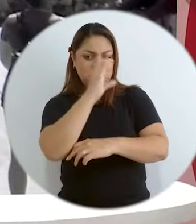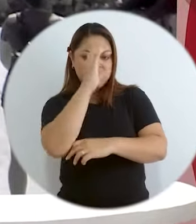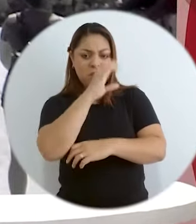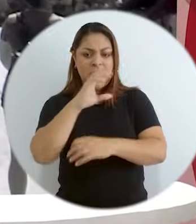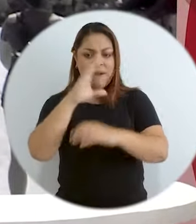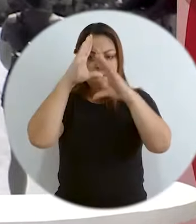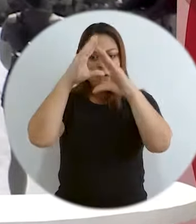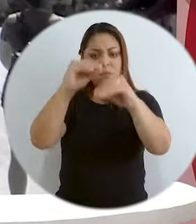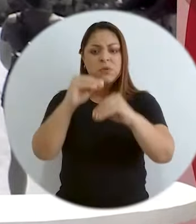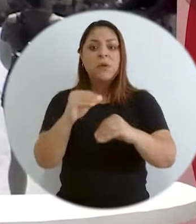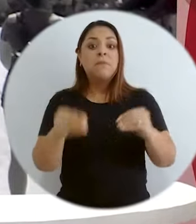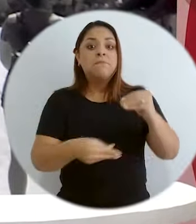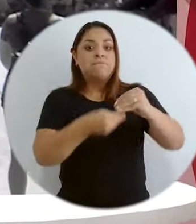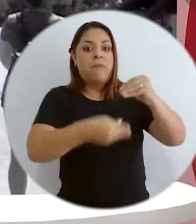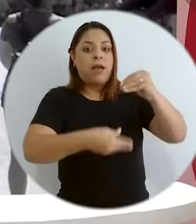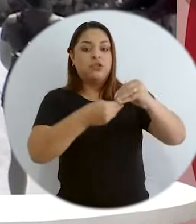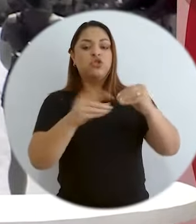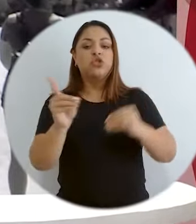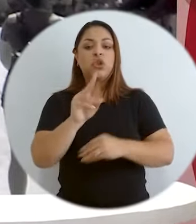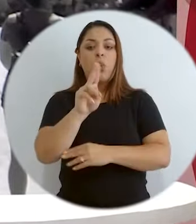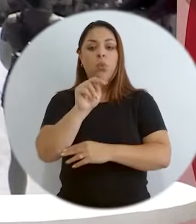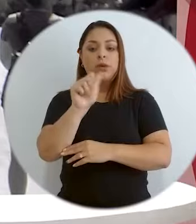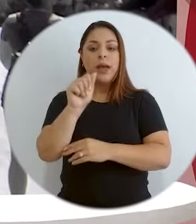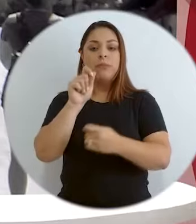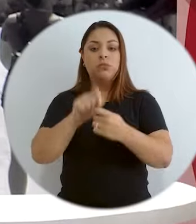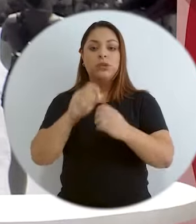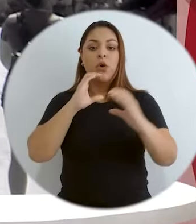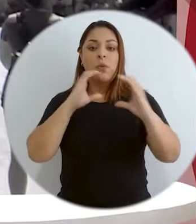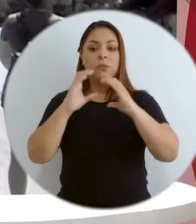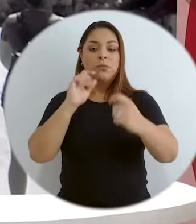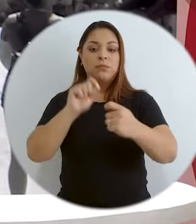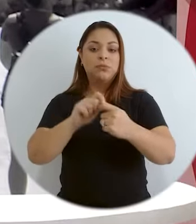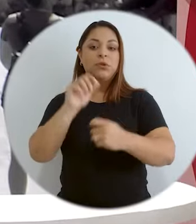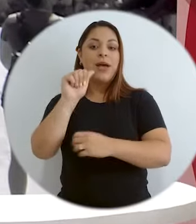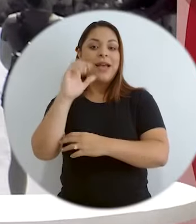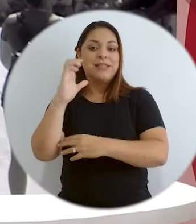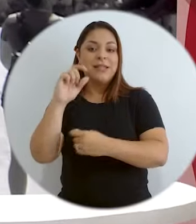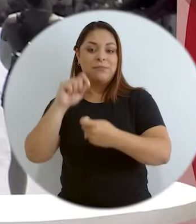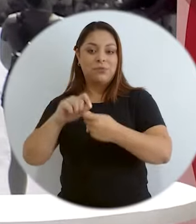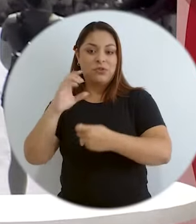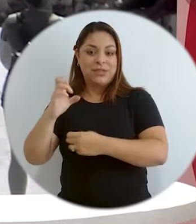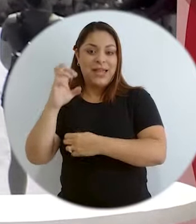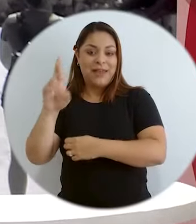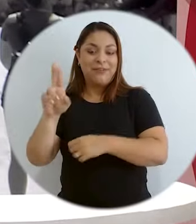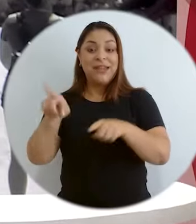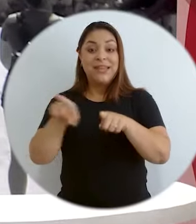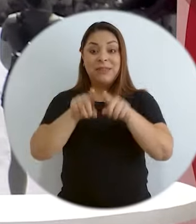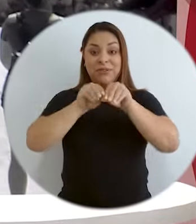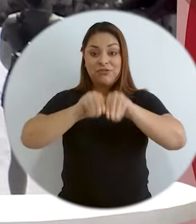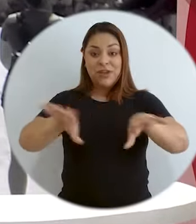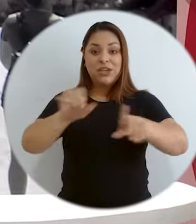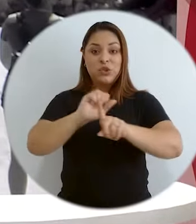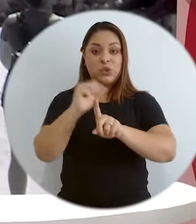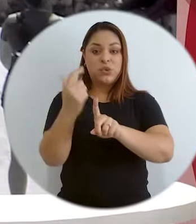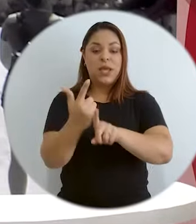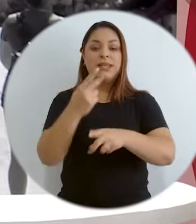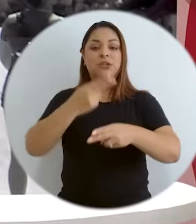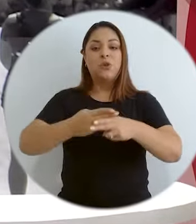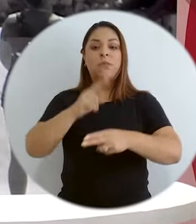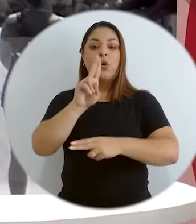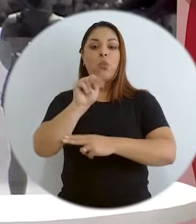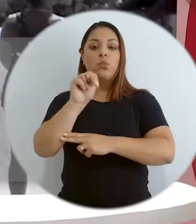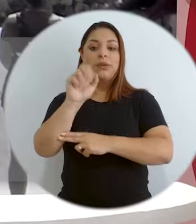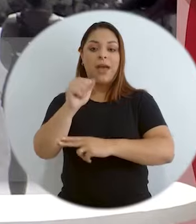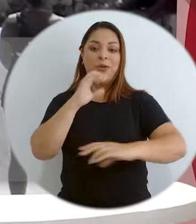más información sobre este y otros programas en www.unacomunica.una.ac.cr y también en nuestros